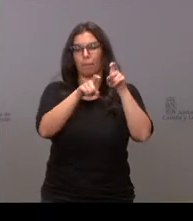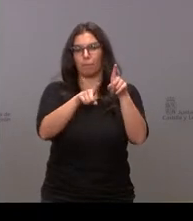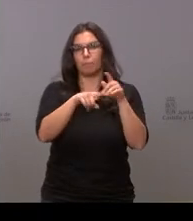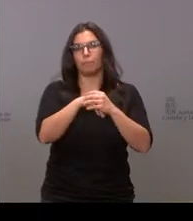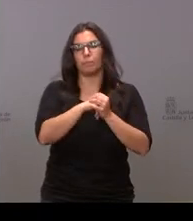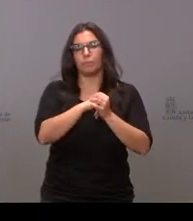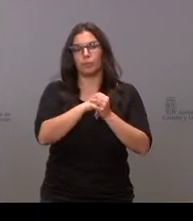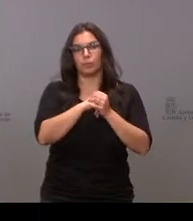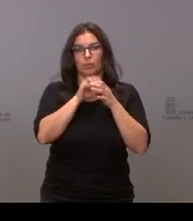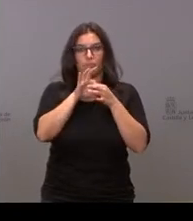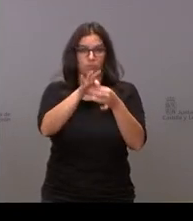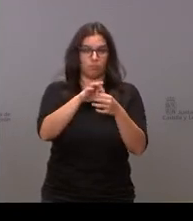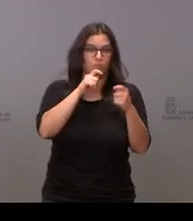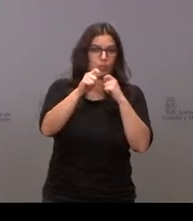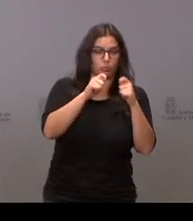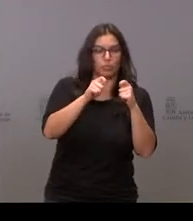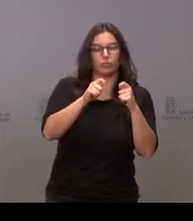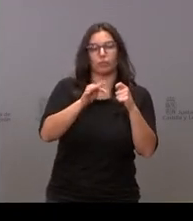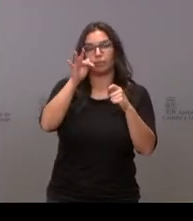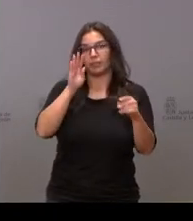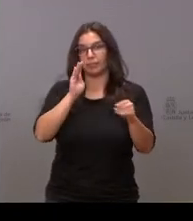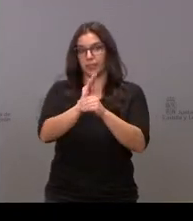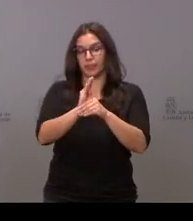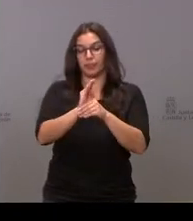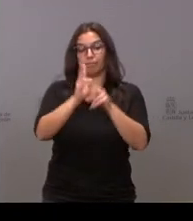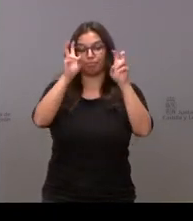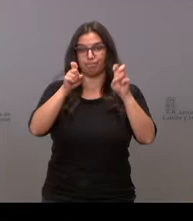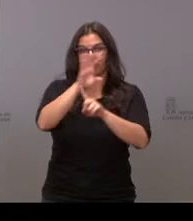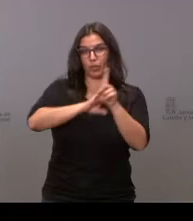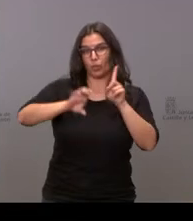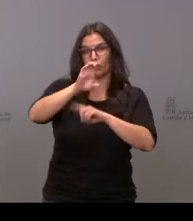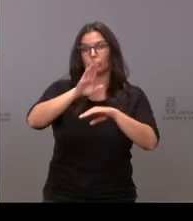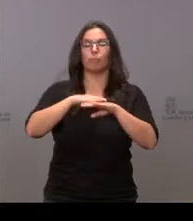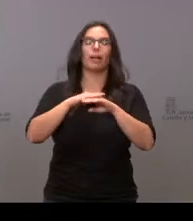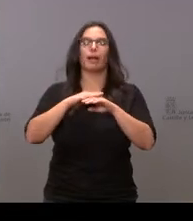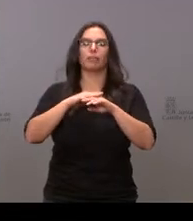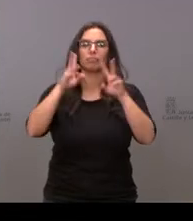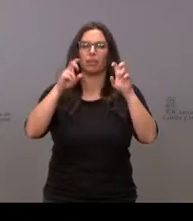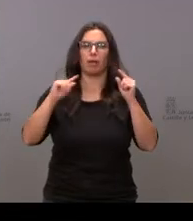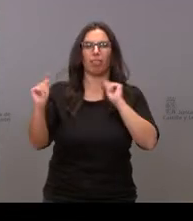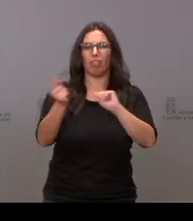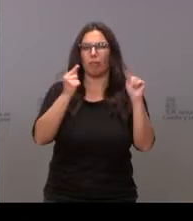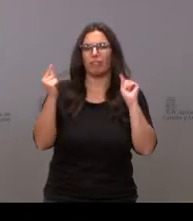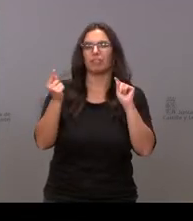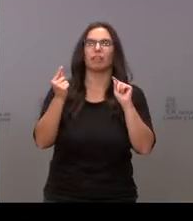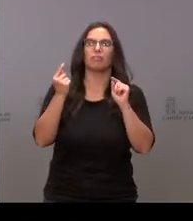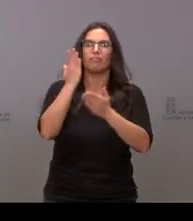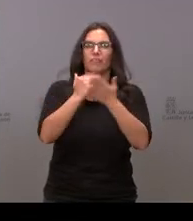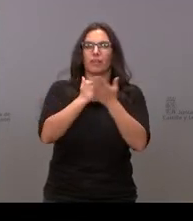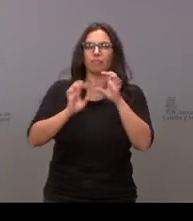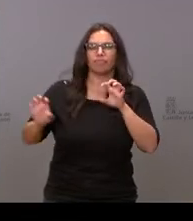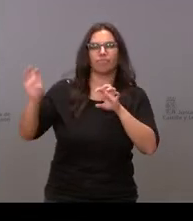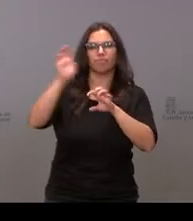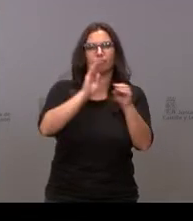relacionada con el presupuesto y con la financiación en este contexto de debate sobre la financiación autonómica no sé hasta qué punto se debilita la posición